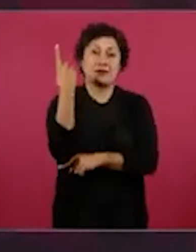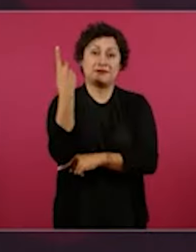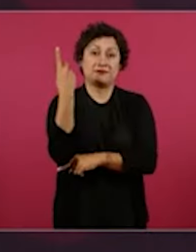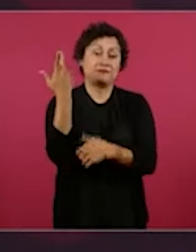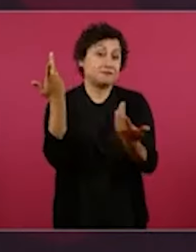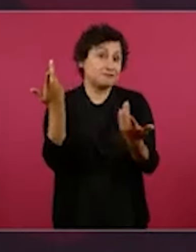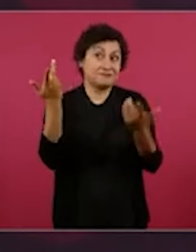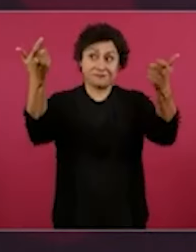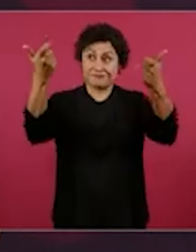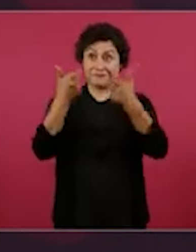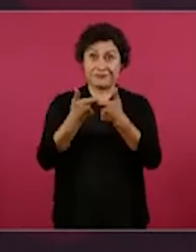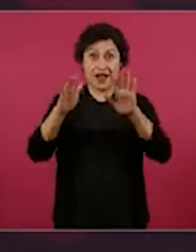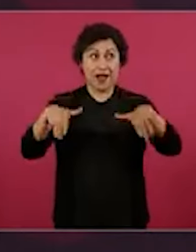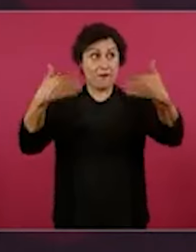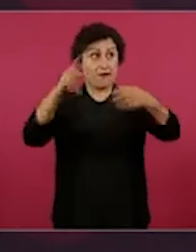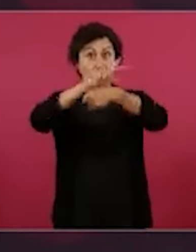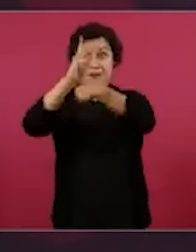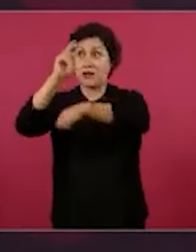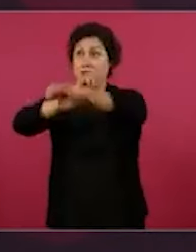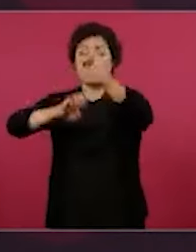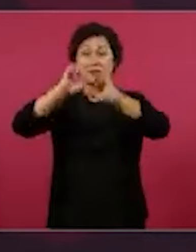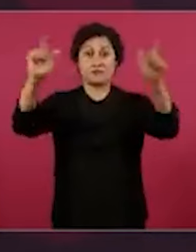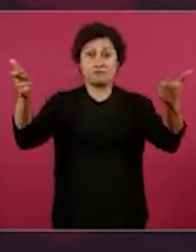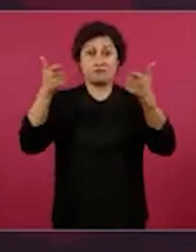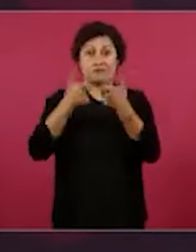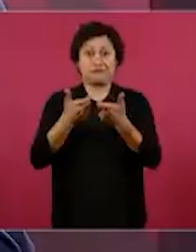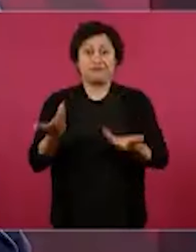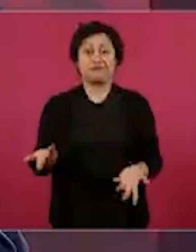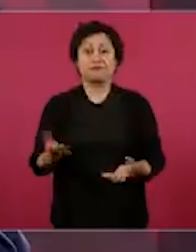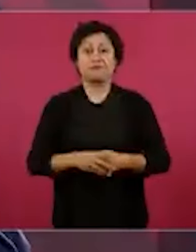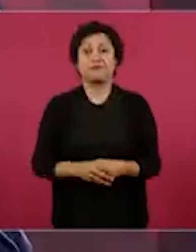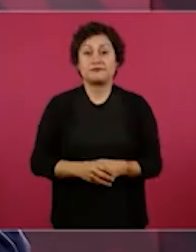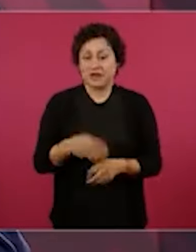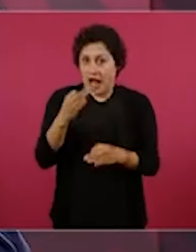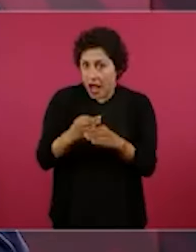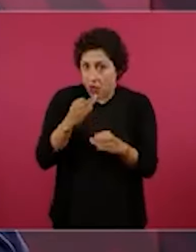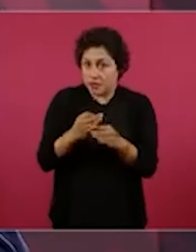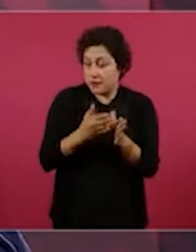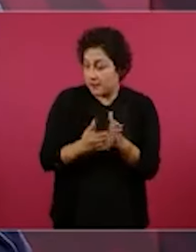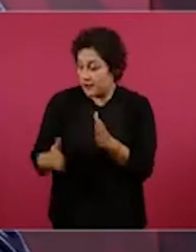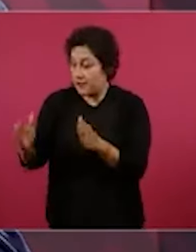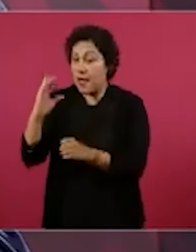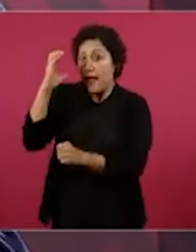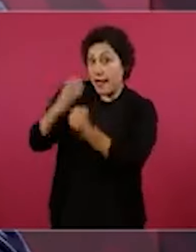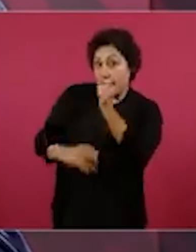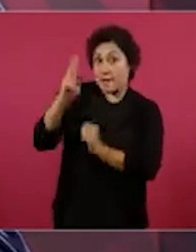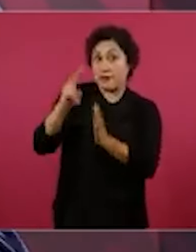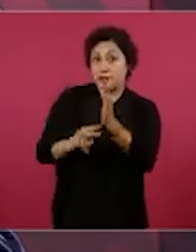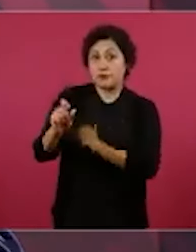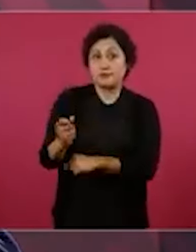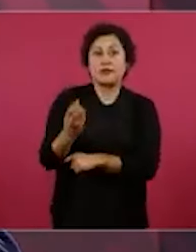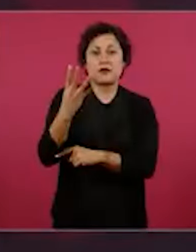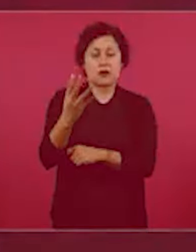se va a superar, va a ser el año con más inversión extranjera en la historia